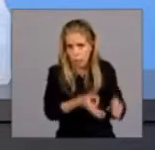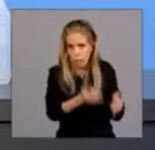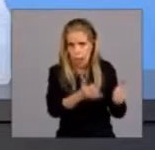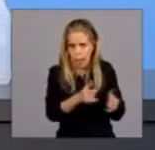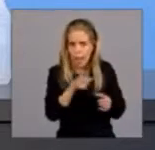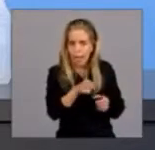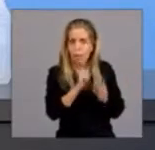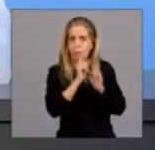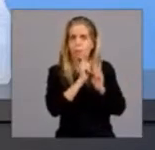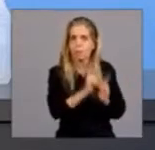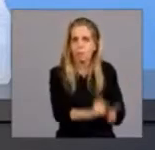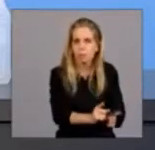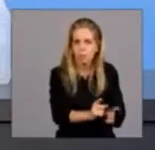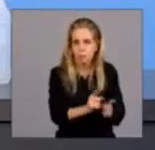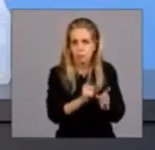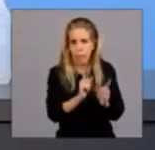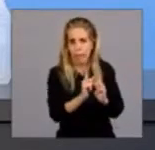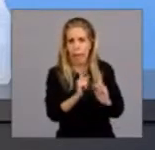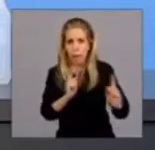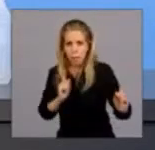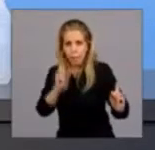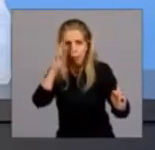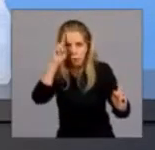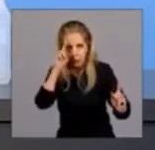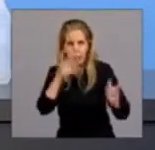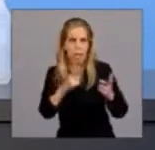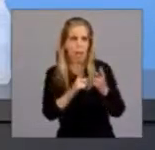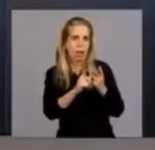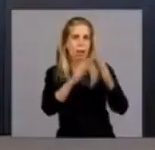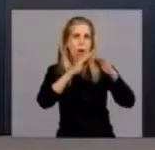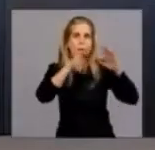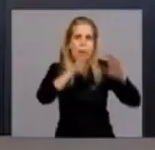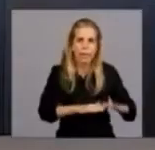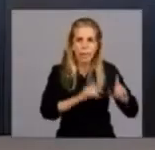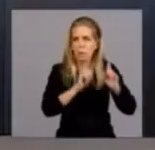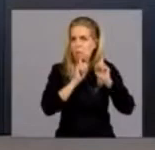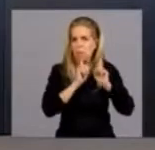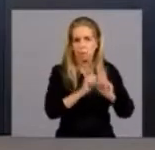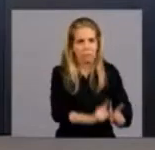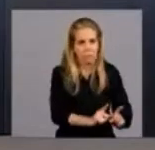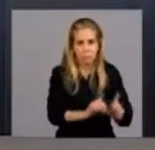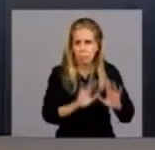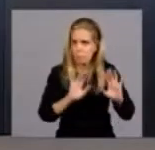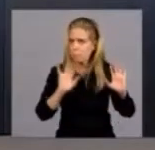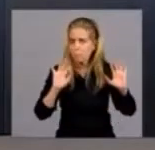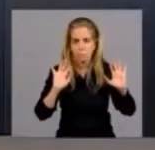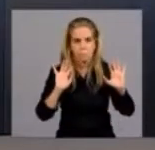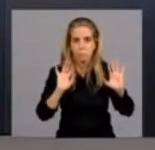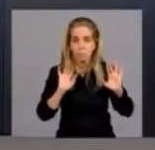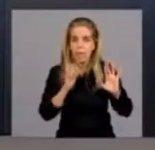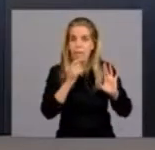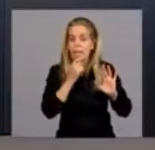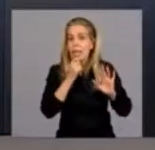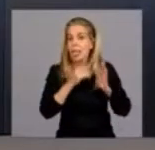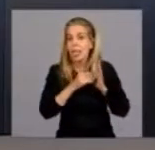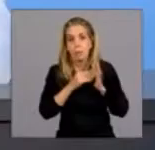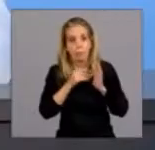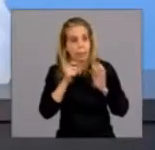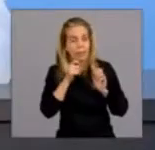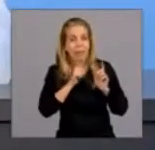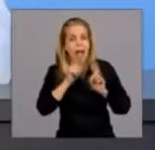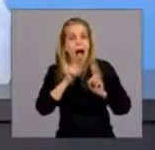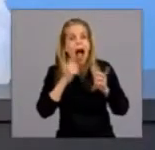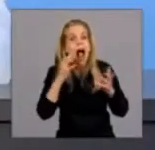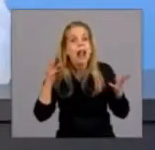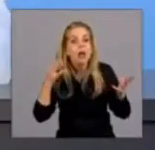Allí la situación va a seguir igual que ahora y cualquier esquema de apertura tendrá que hacerse con todos los cuidados que